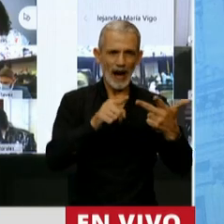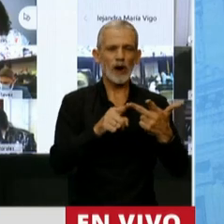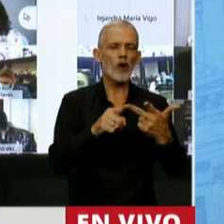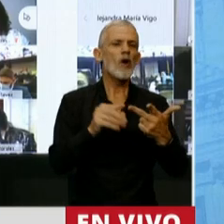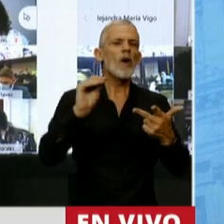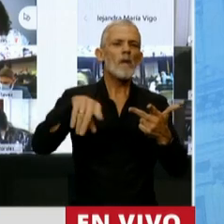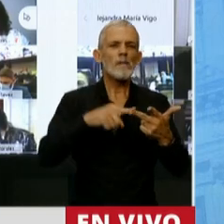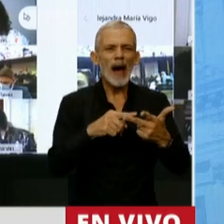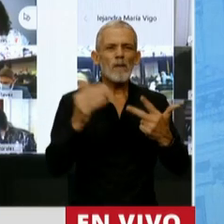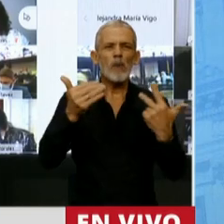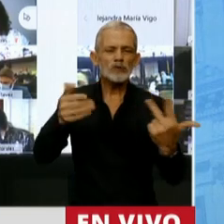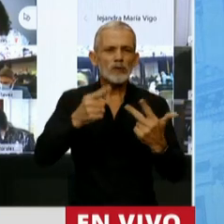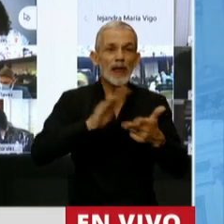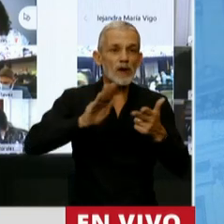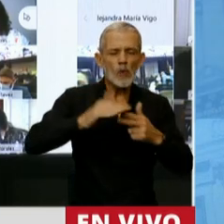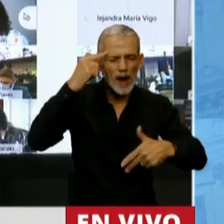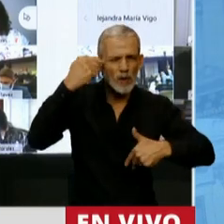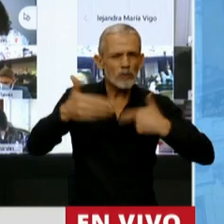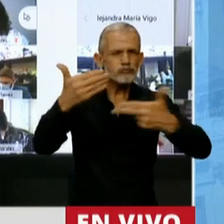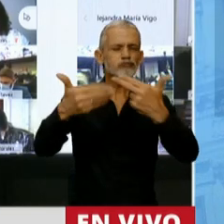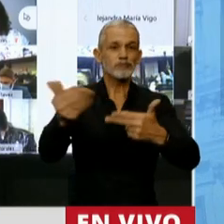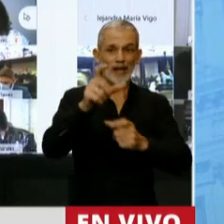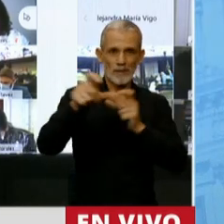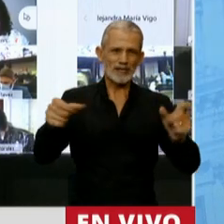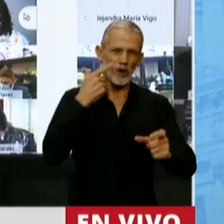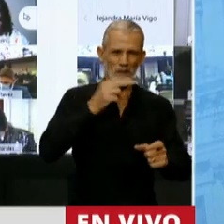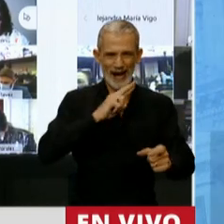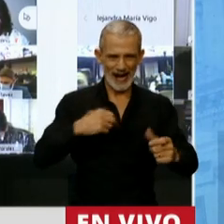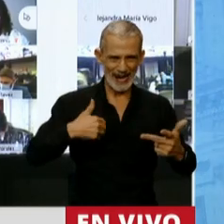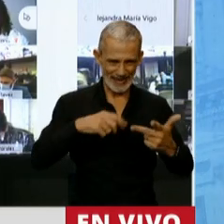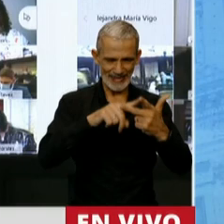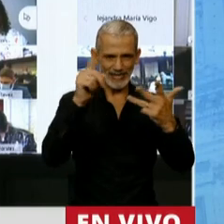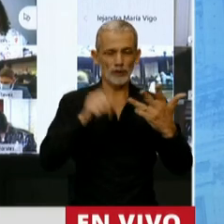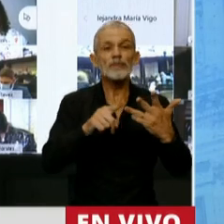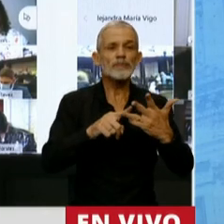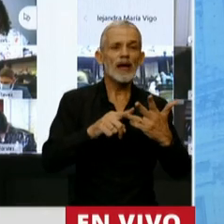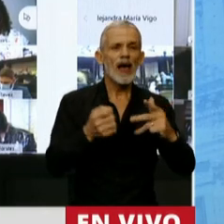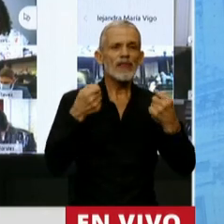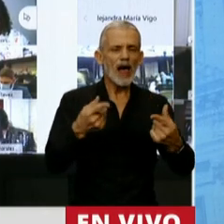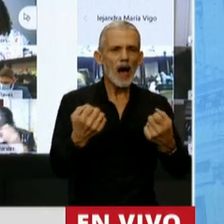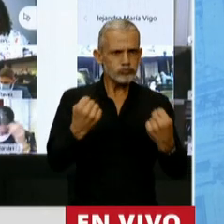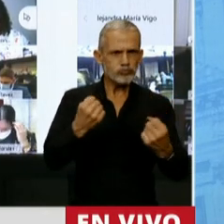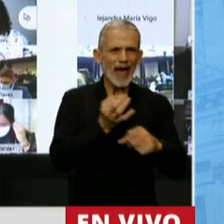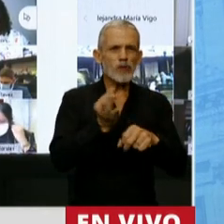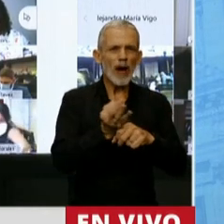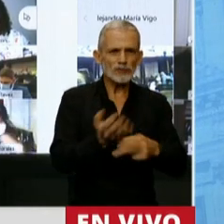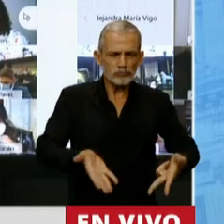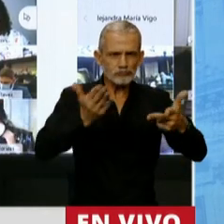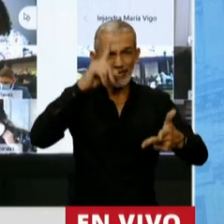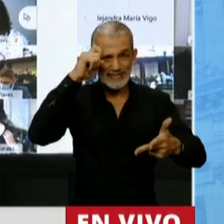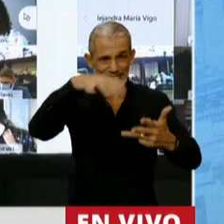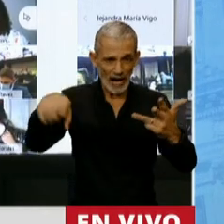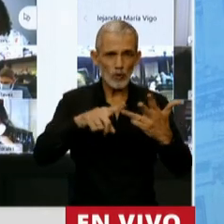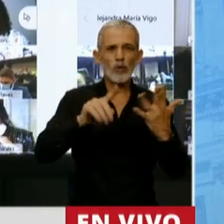apuntalamiento de las capacidades de innovación de las y los argentinos, el fortalecimiento de la educación y la salud